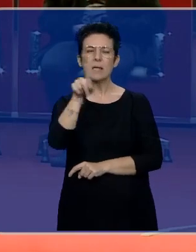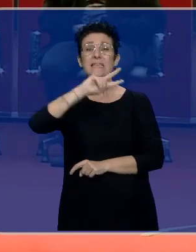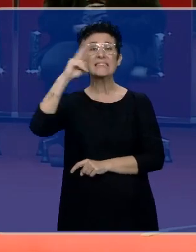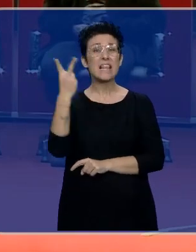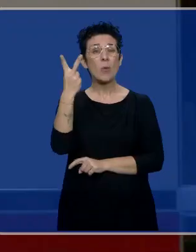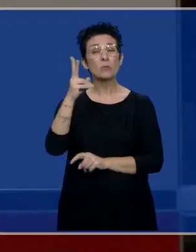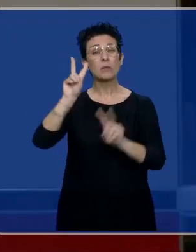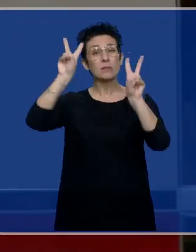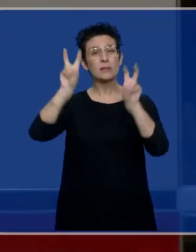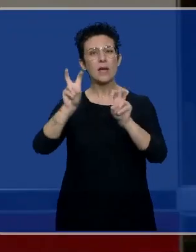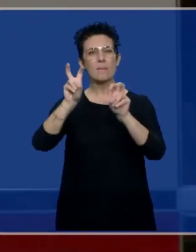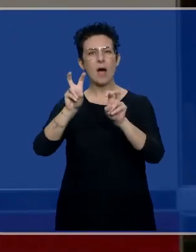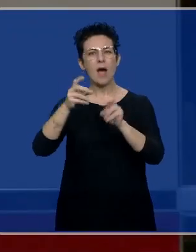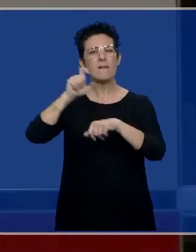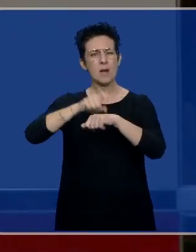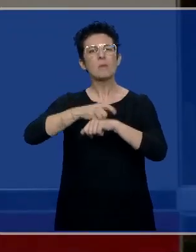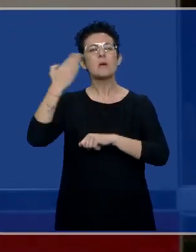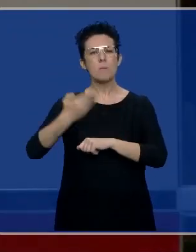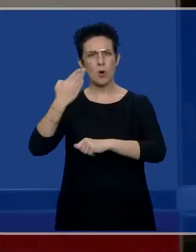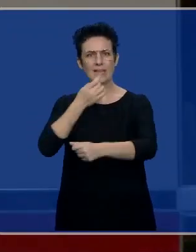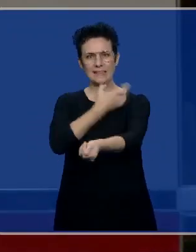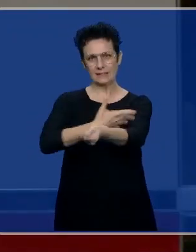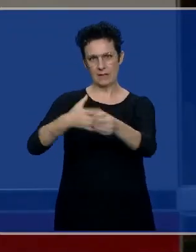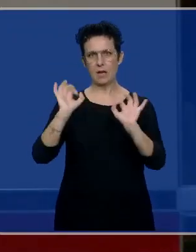más frecuente después del linfoma.